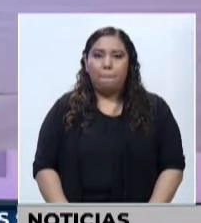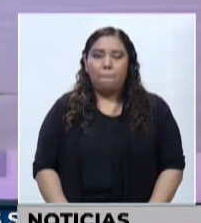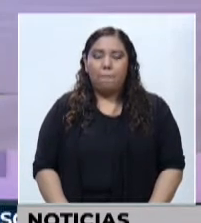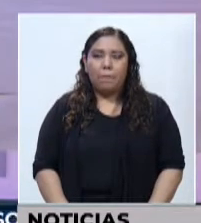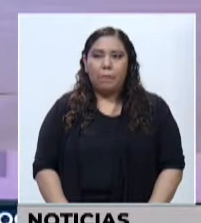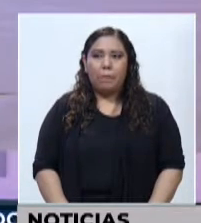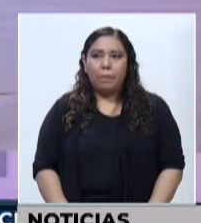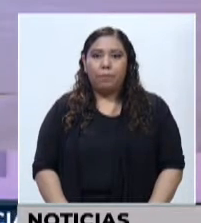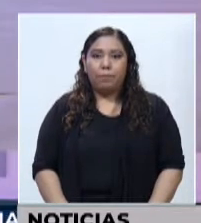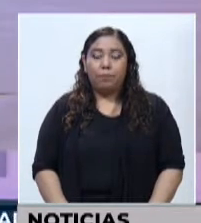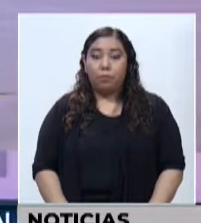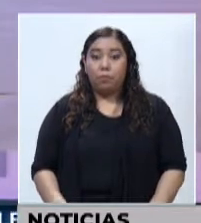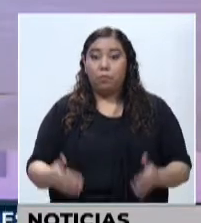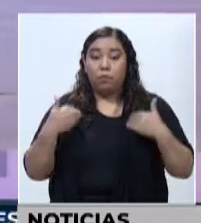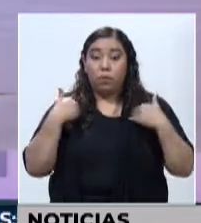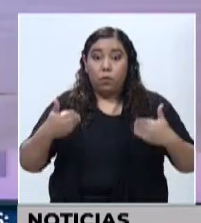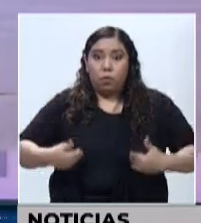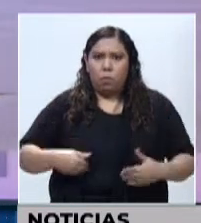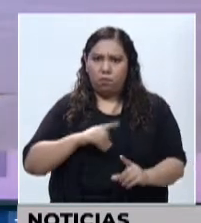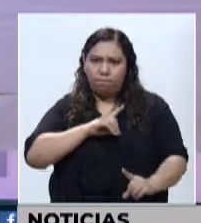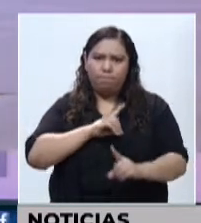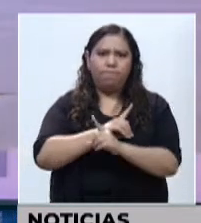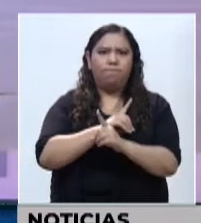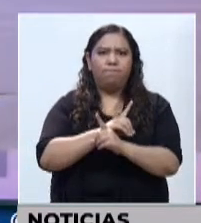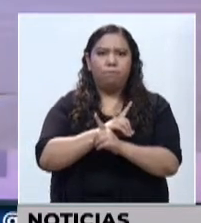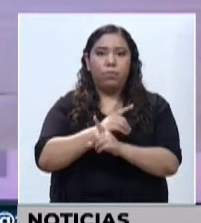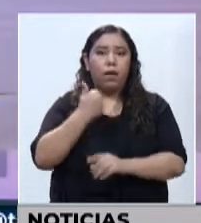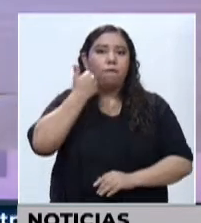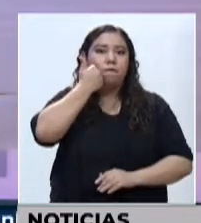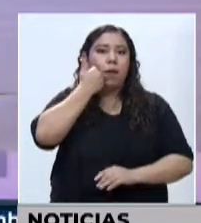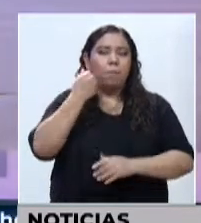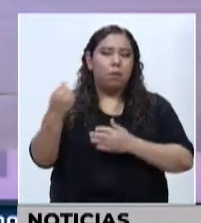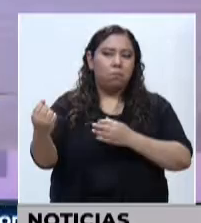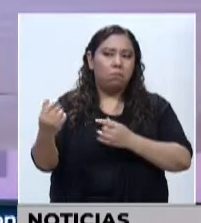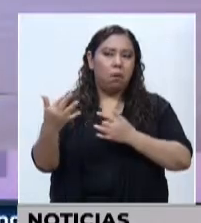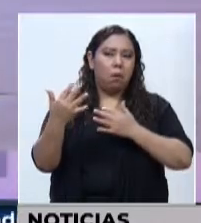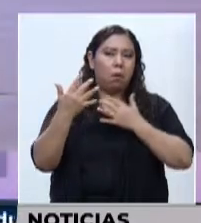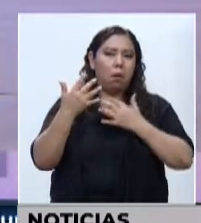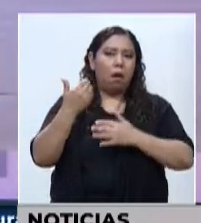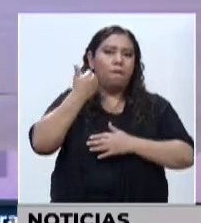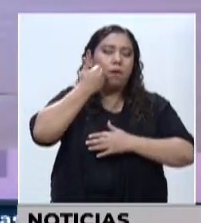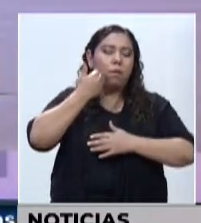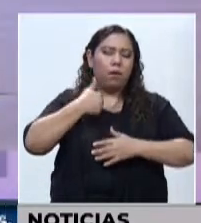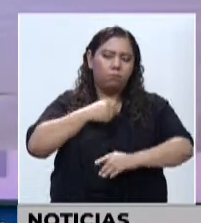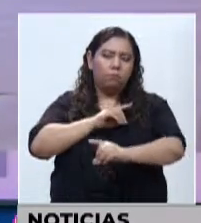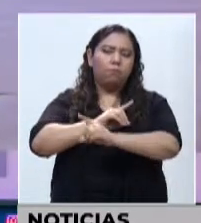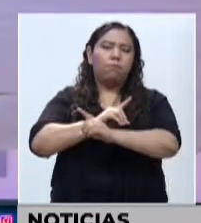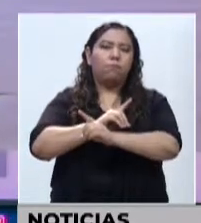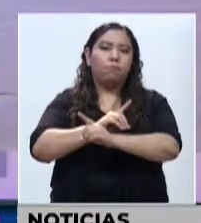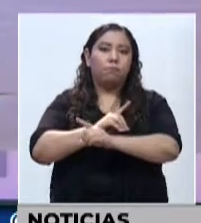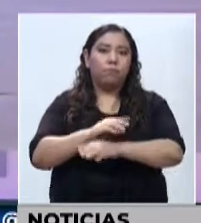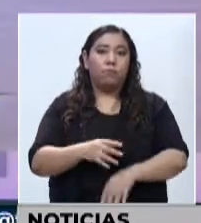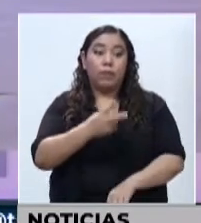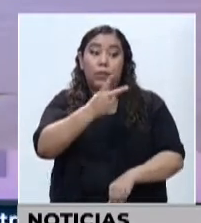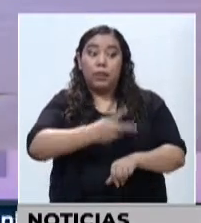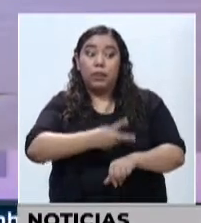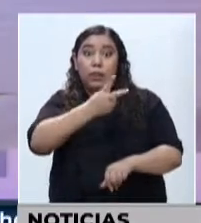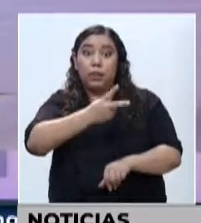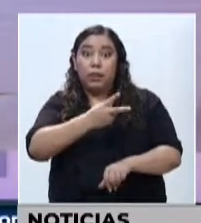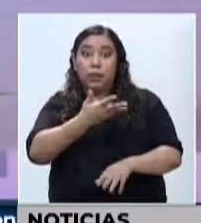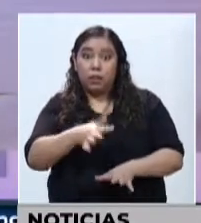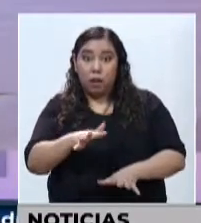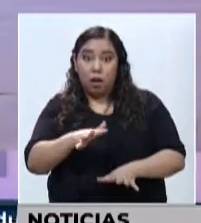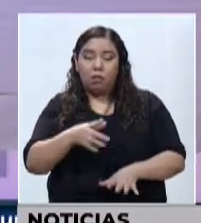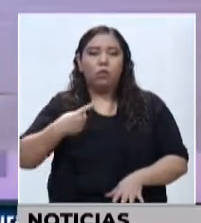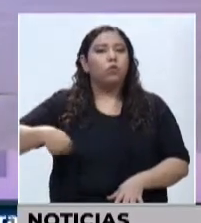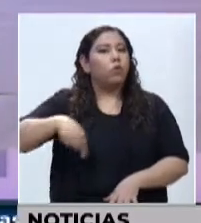nuestras defensas. Sin embargo, después de la segunda dosis hay que seguir cuidándose, porque la vacuna